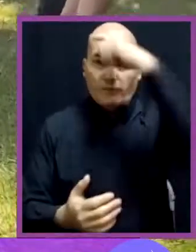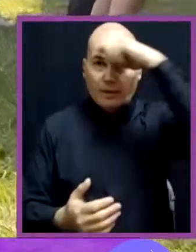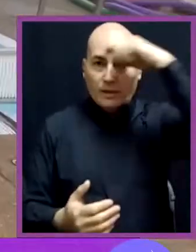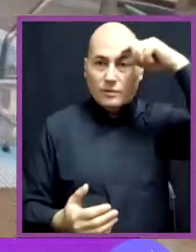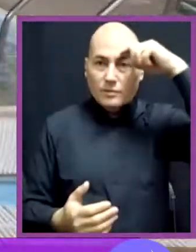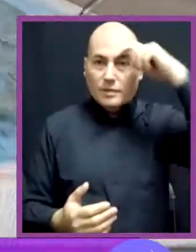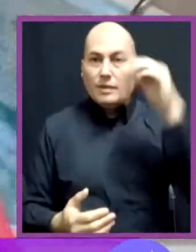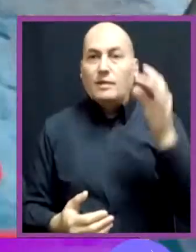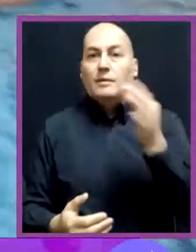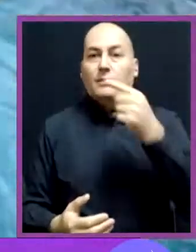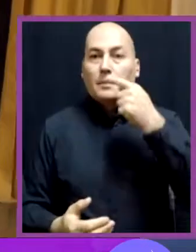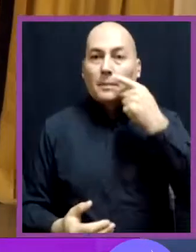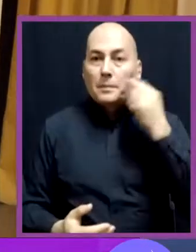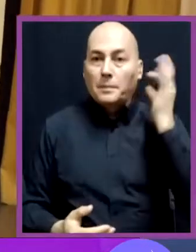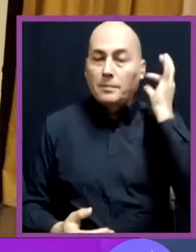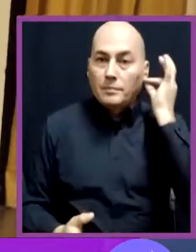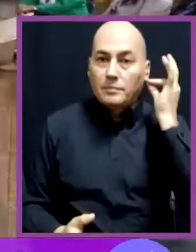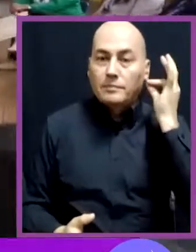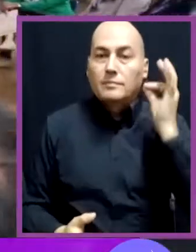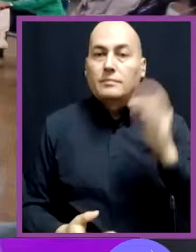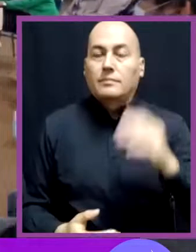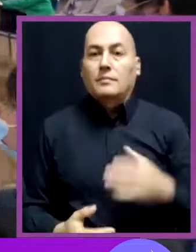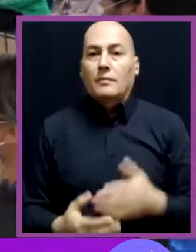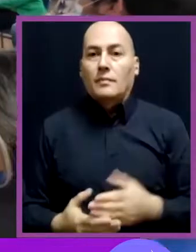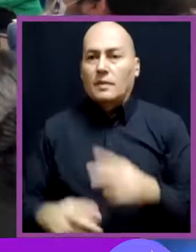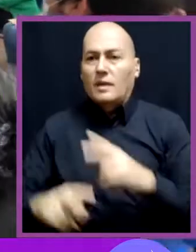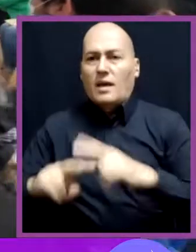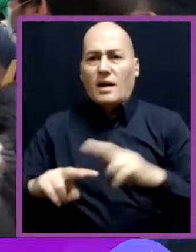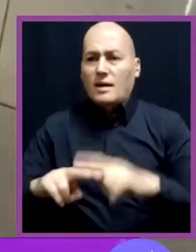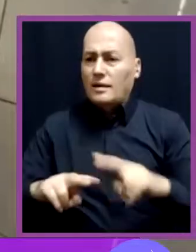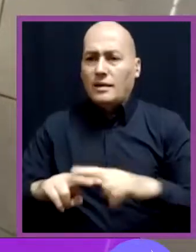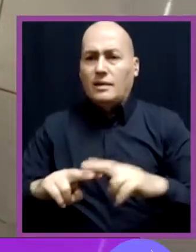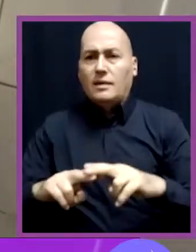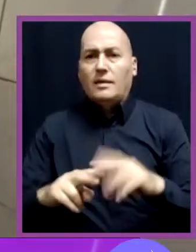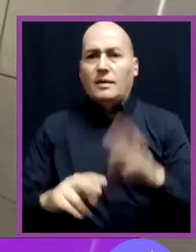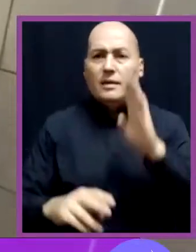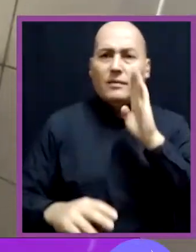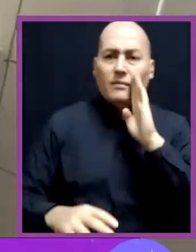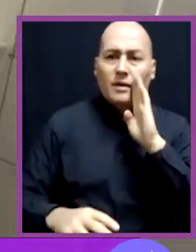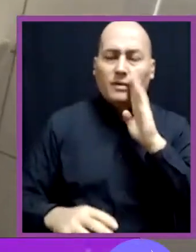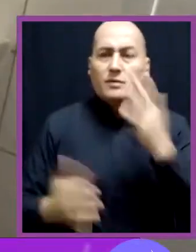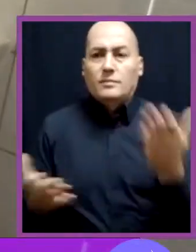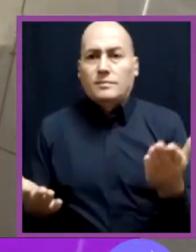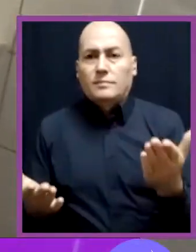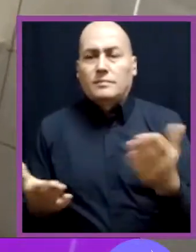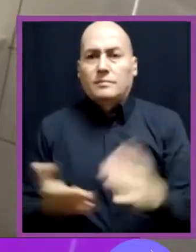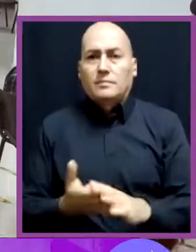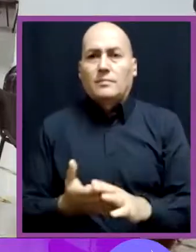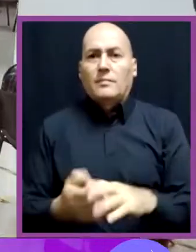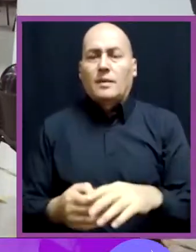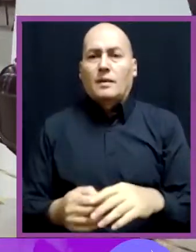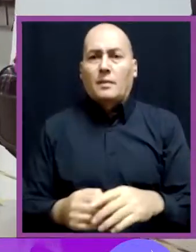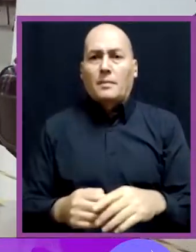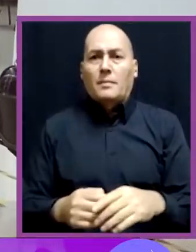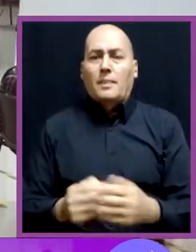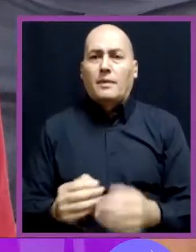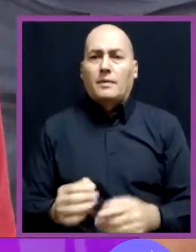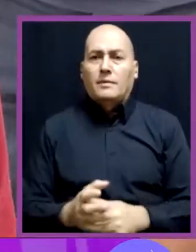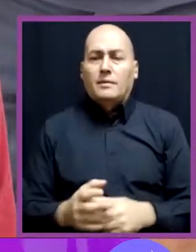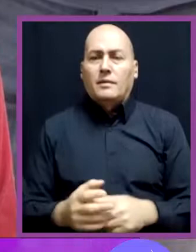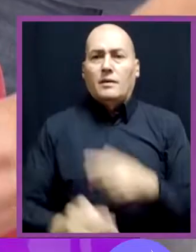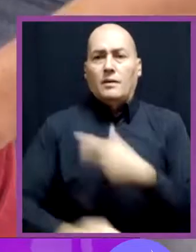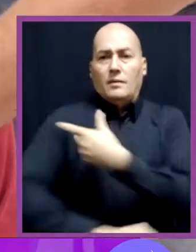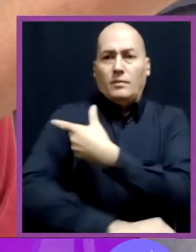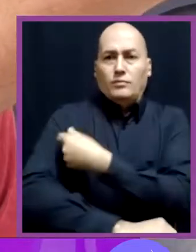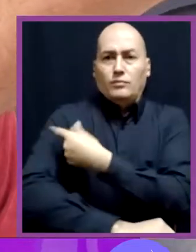para cientos de niños y niñas, creación de manuales de convivencia, arreglos en baño y agua caliente para jardines, extensión horaria